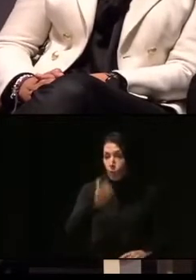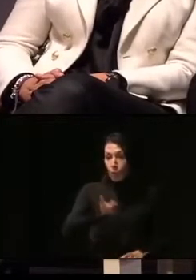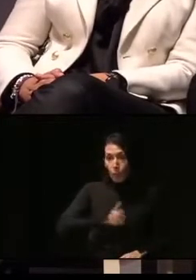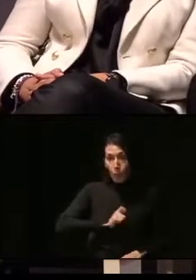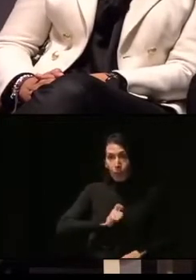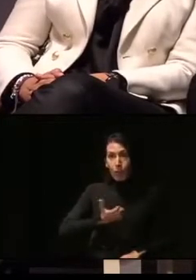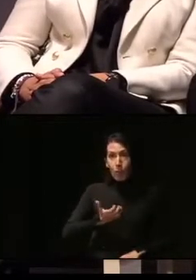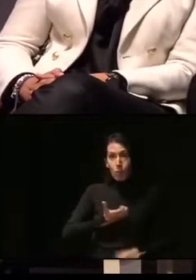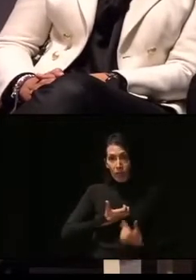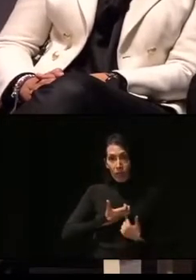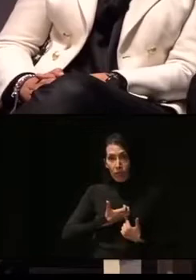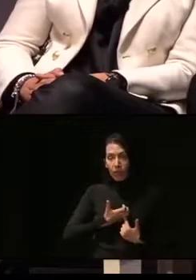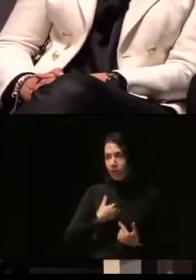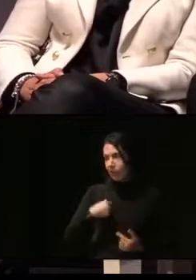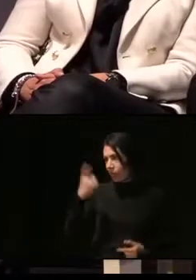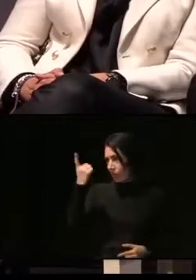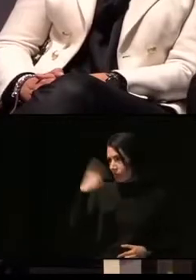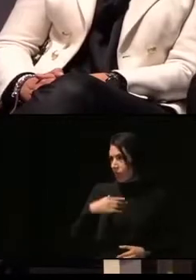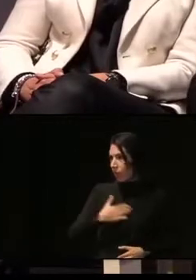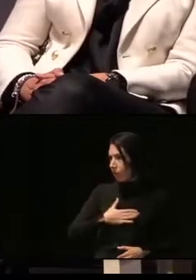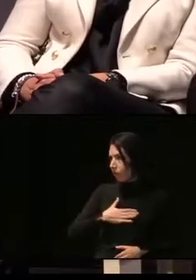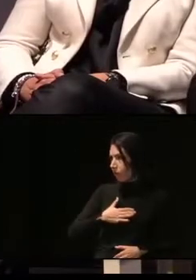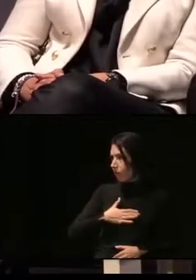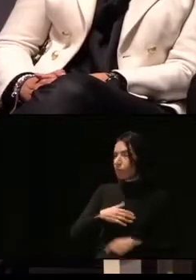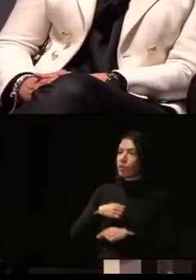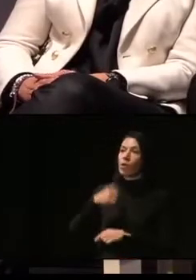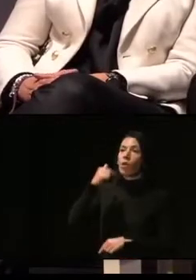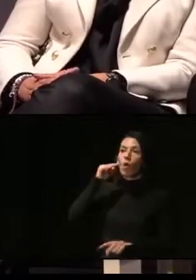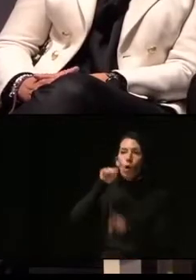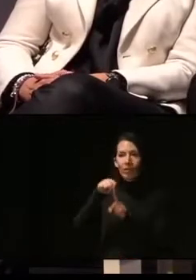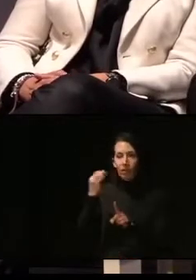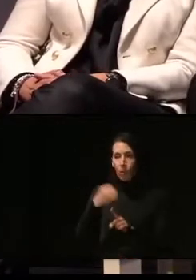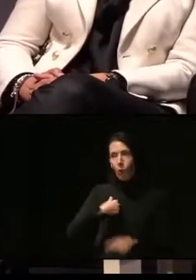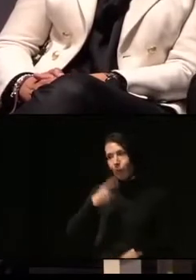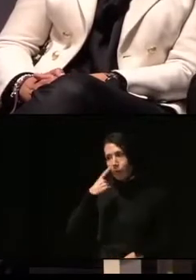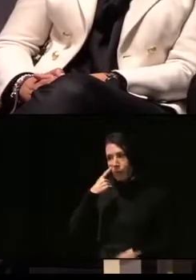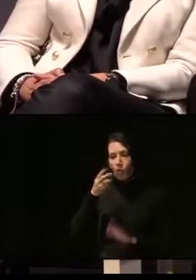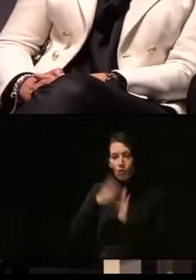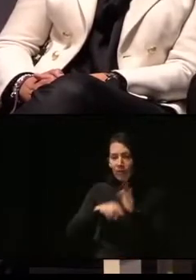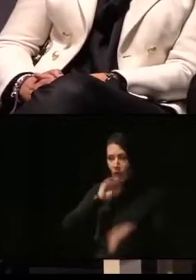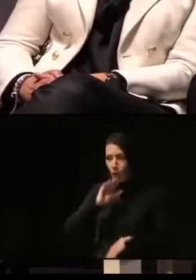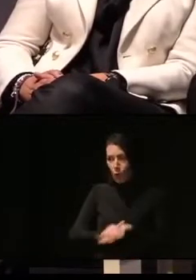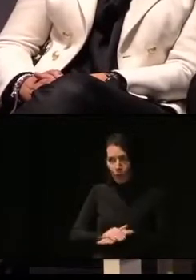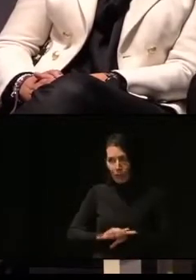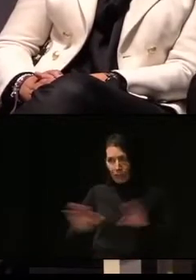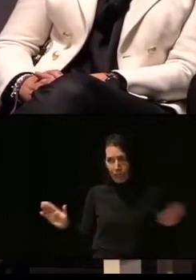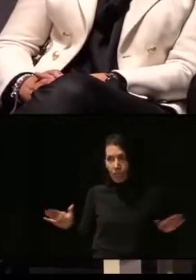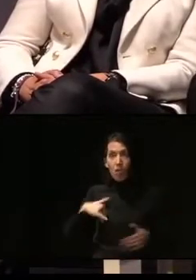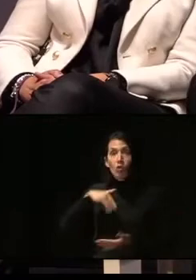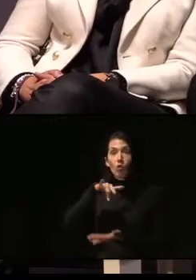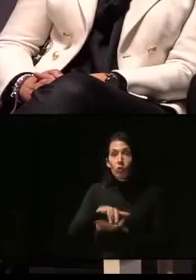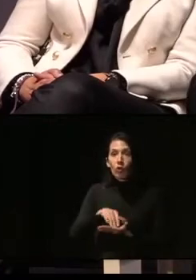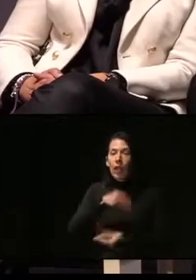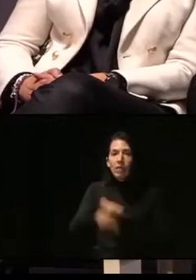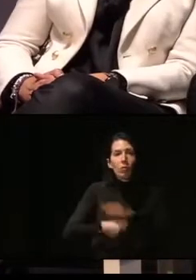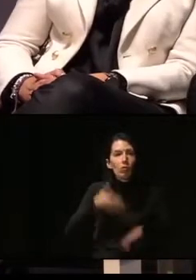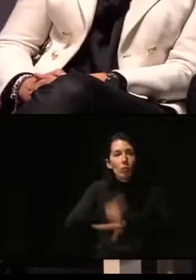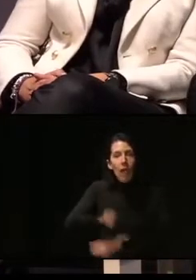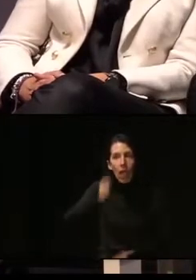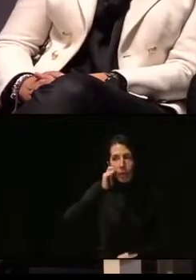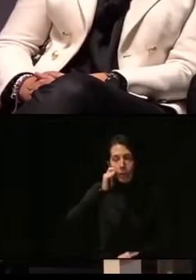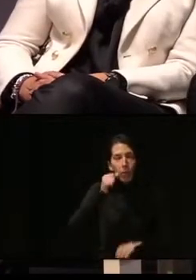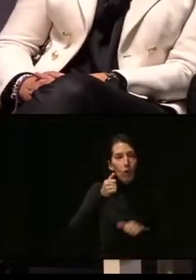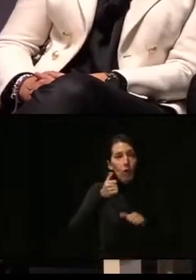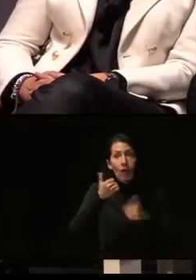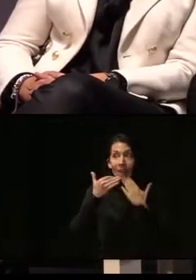Municipal ya sabes que nuestra misión es velar por el cumplimiento de la normativa y nosotros en el momento de hacer la inspección y a través de esta